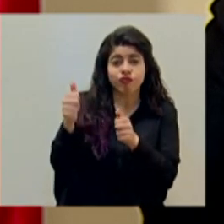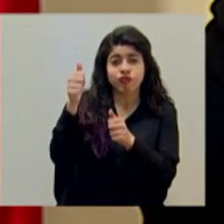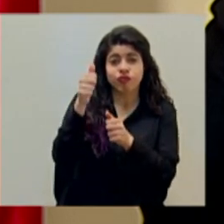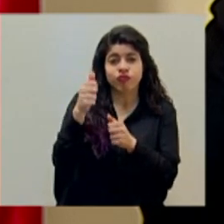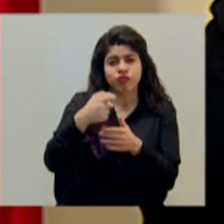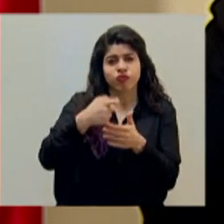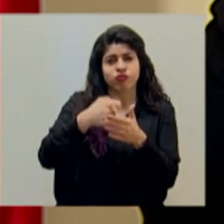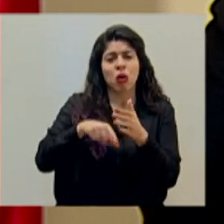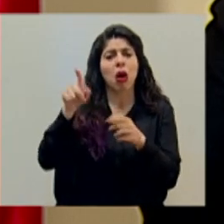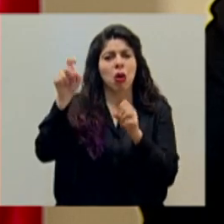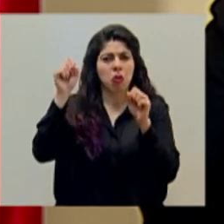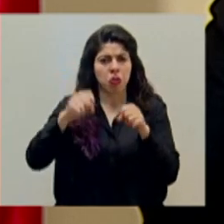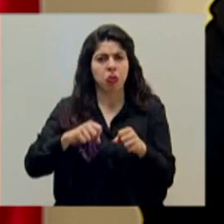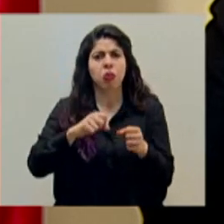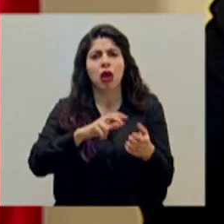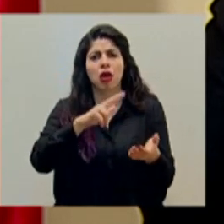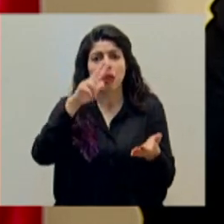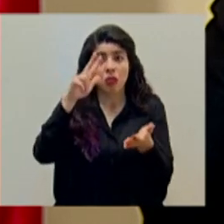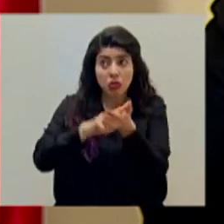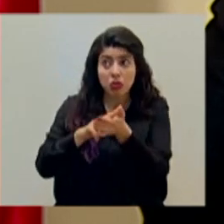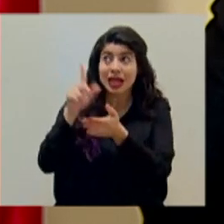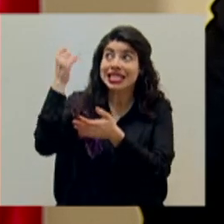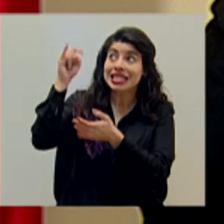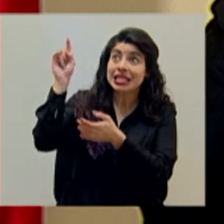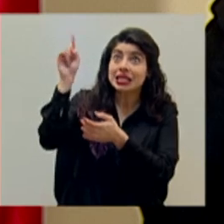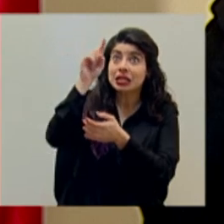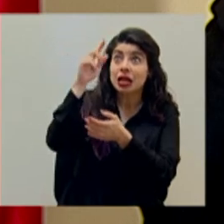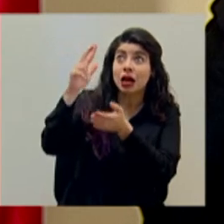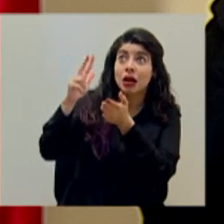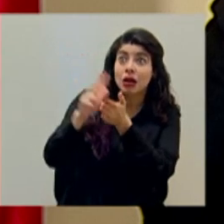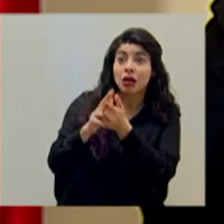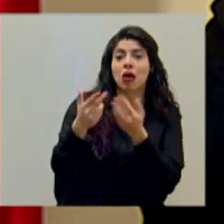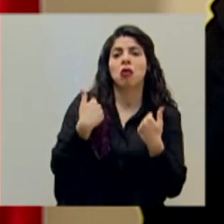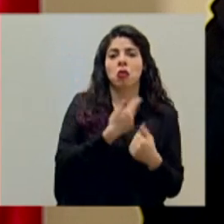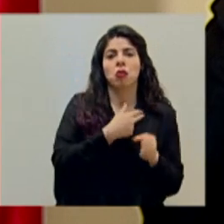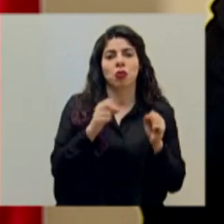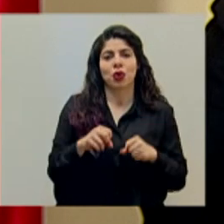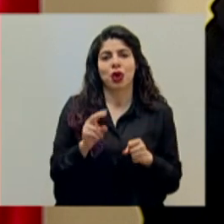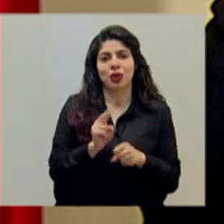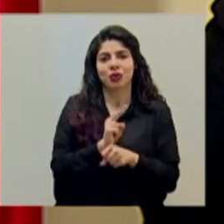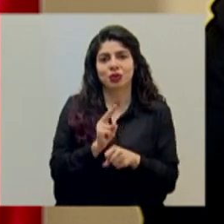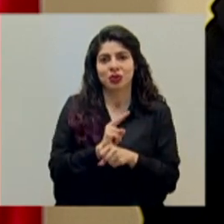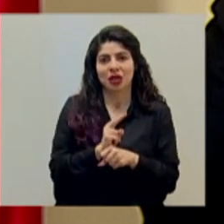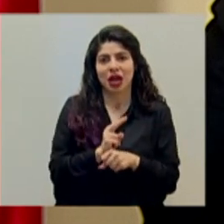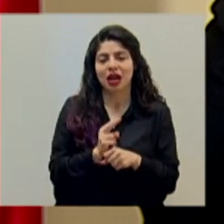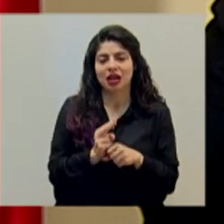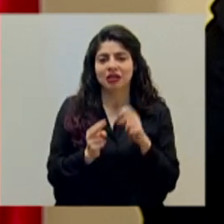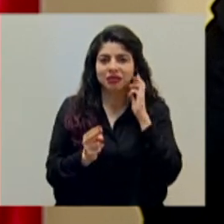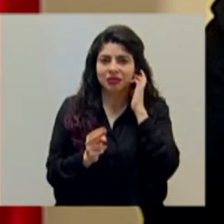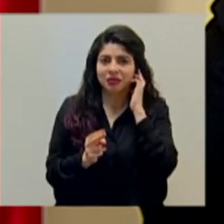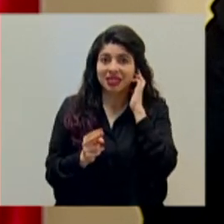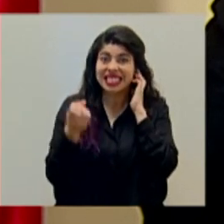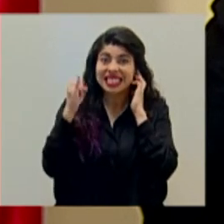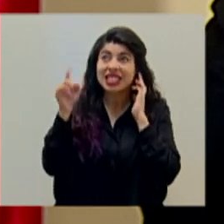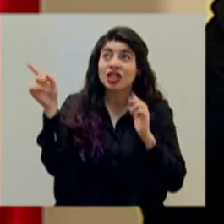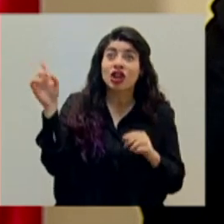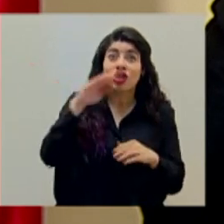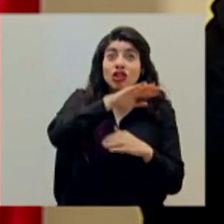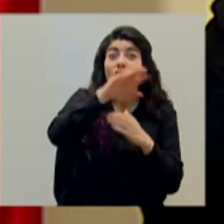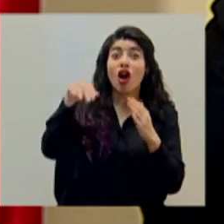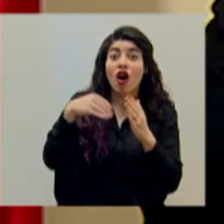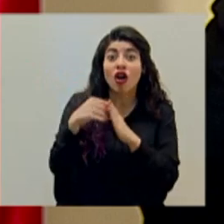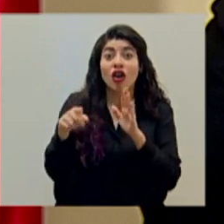perfectamente dar el aval y también se puede utilizar. Ya sería pues algo en realidad extraño que se pudiera, que todas hayan dado una negativa,